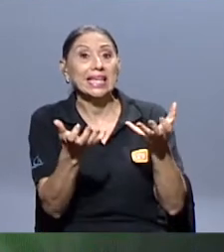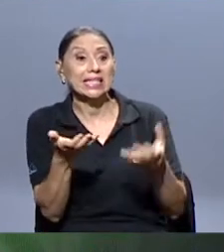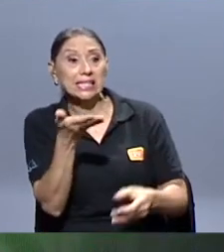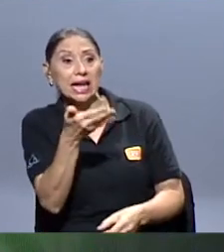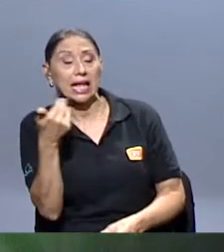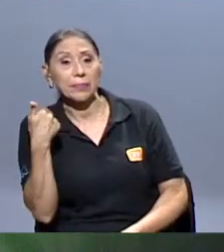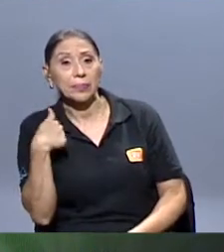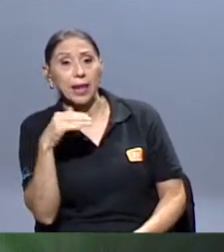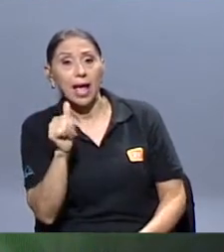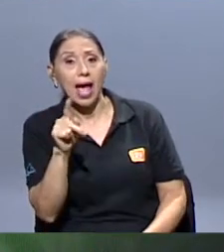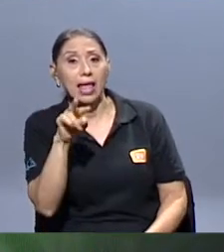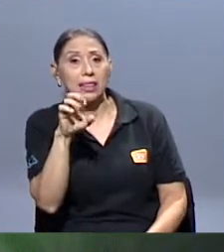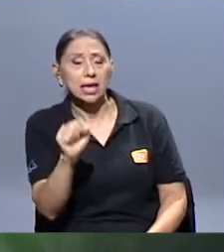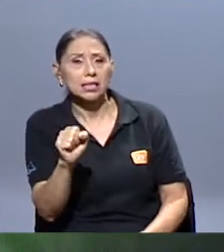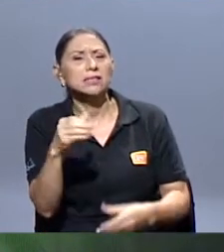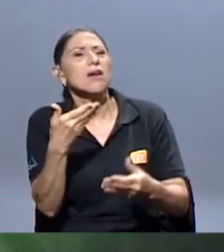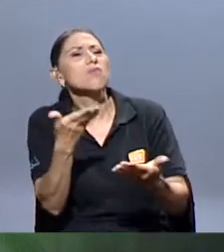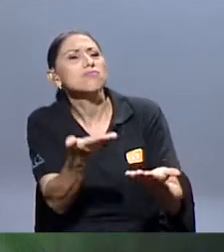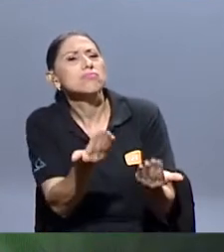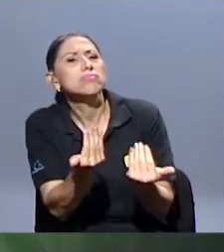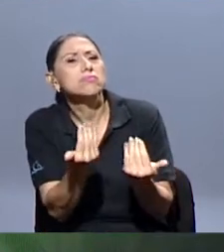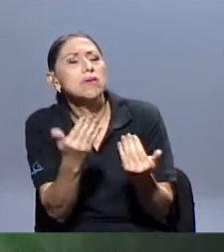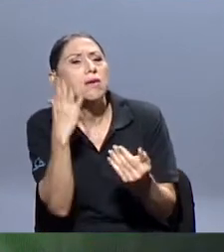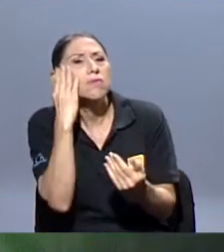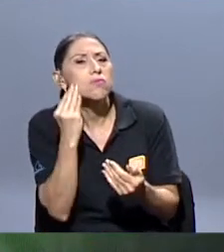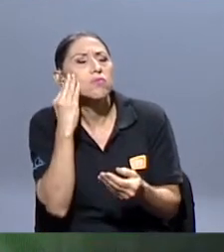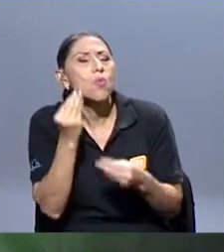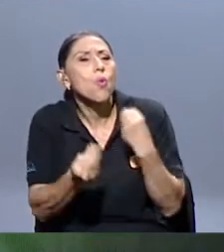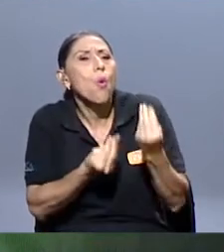nos comente cómo fue esta vivencia y la experiencia que tuvieron.